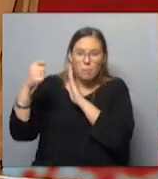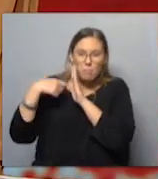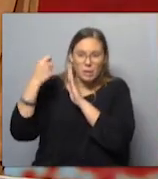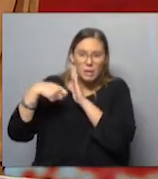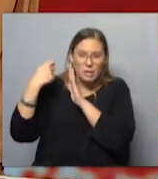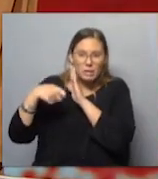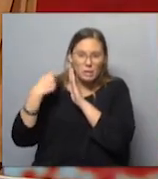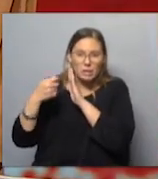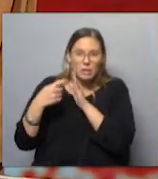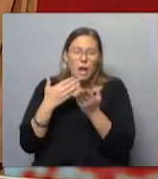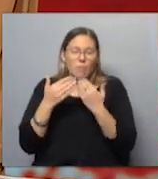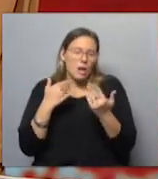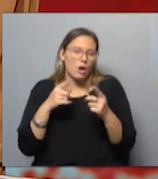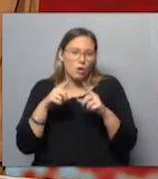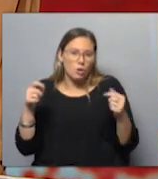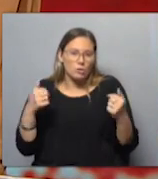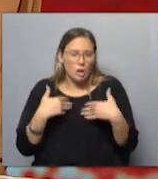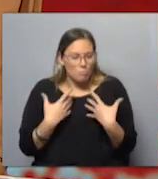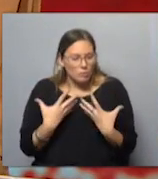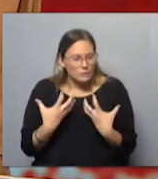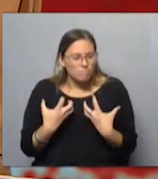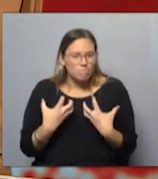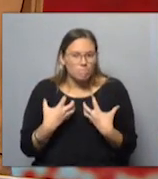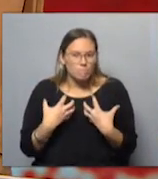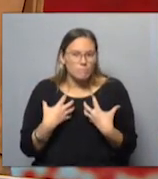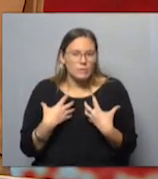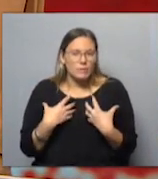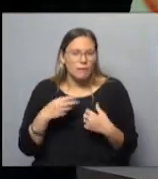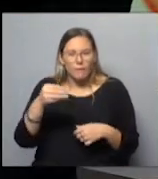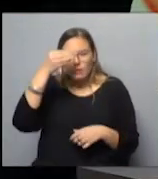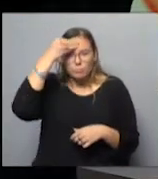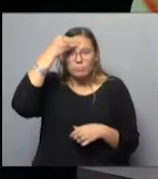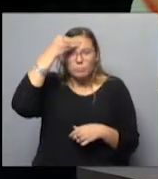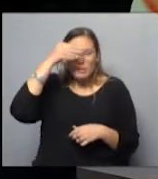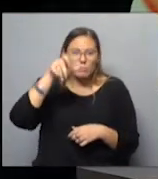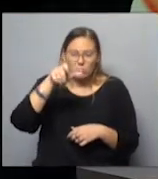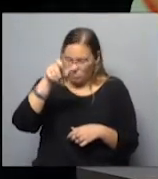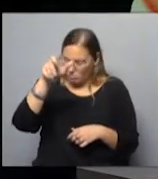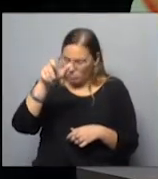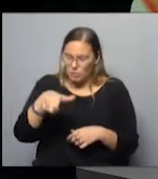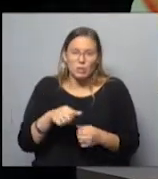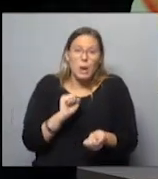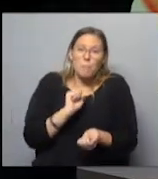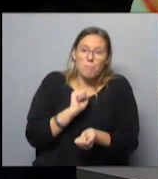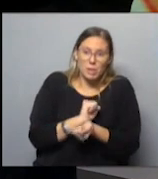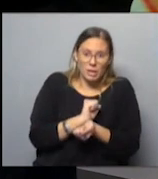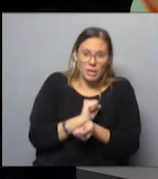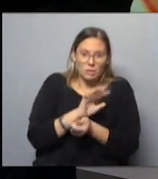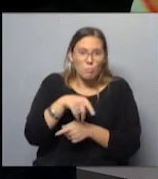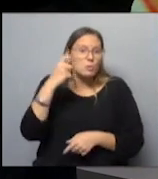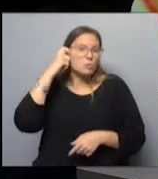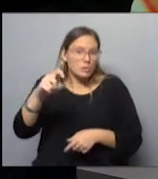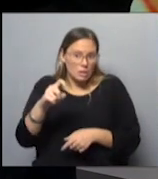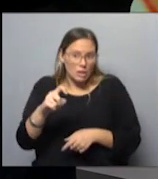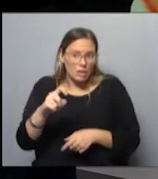trata de un montón de cosas, de que me quedó muy fuerte eso, de alguien que, este, terminó preso por, por sus ideales,